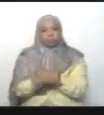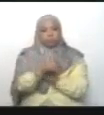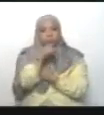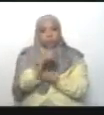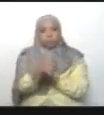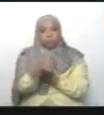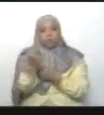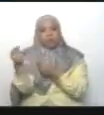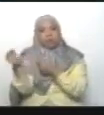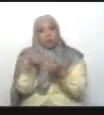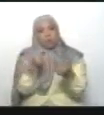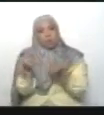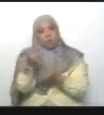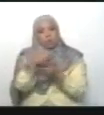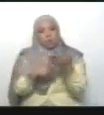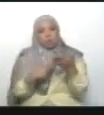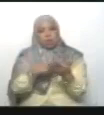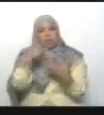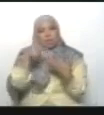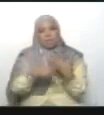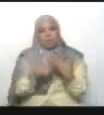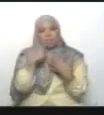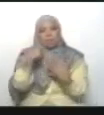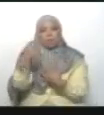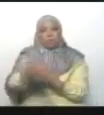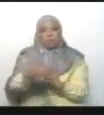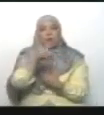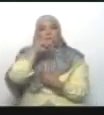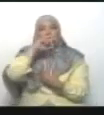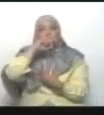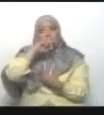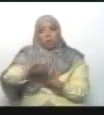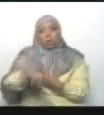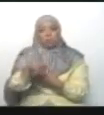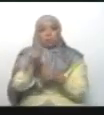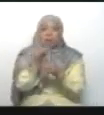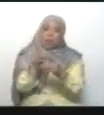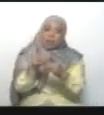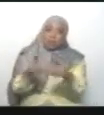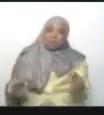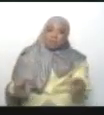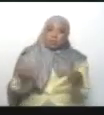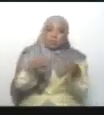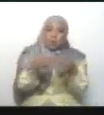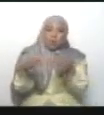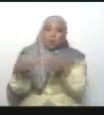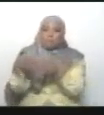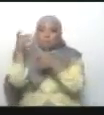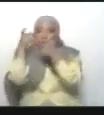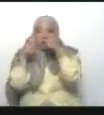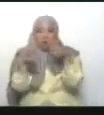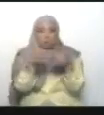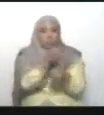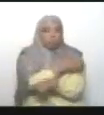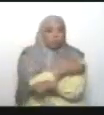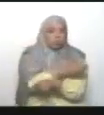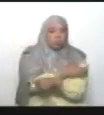con el discurso electoral el plan verdadero. Que es el odio, la división, la polarización